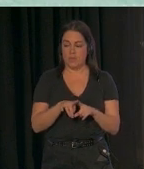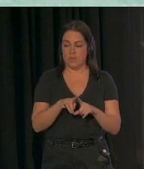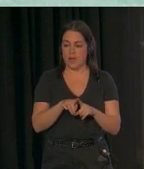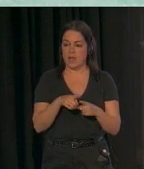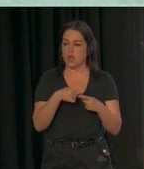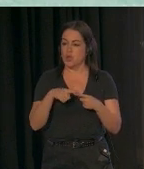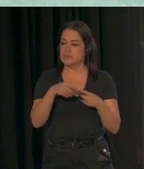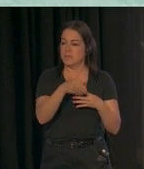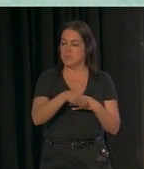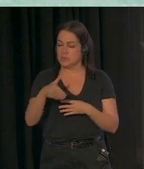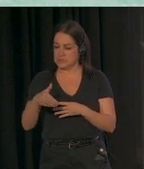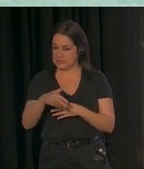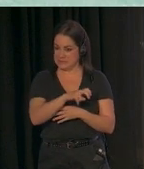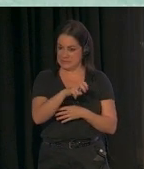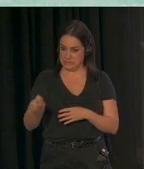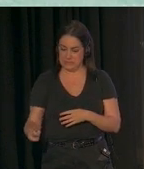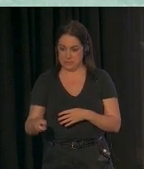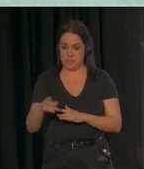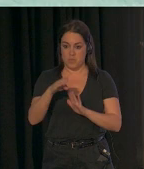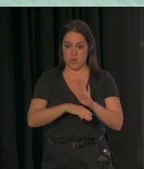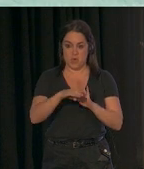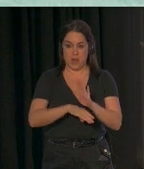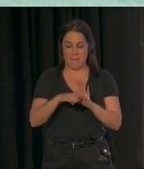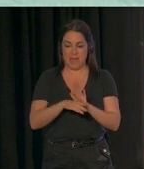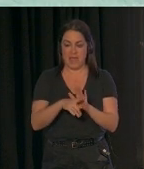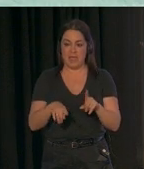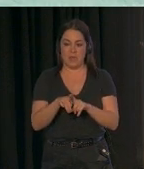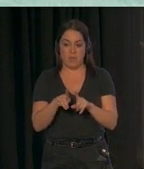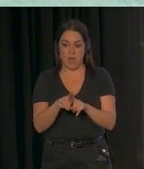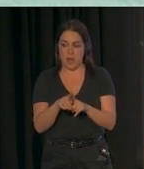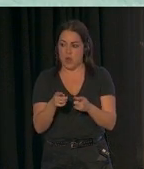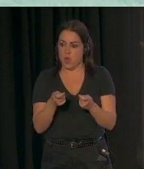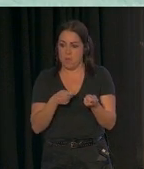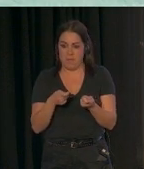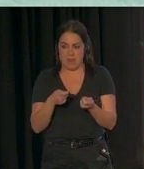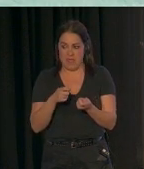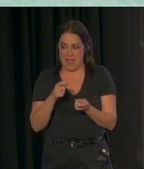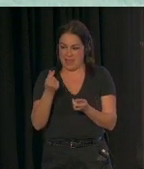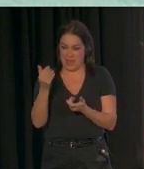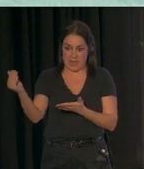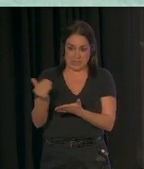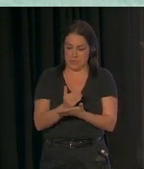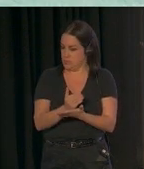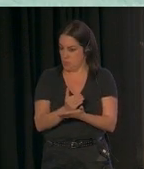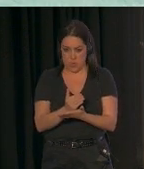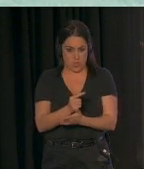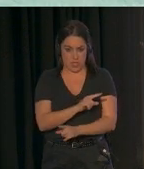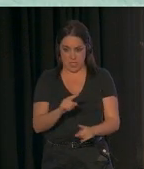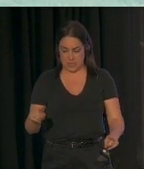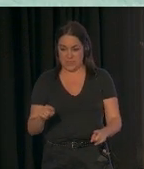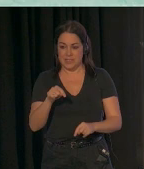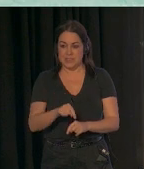programa IPATS. Es un programa que no es comercial. No ganamos dinero. No se gana dinero. Está hecho a medida. decir, está diseñado